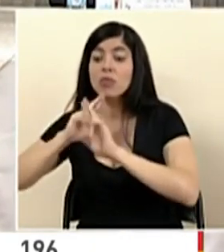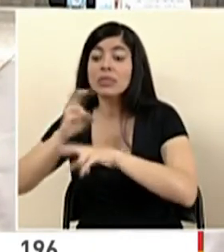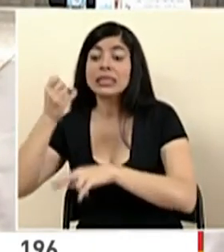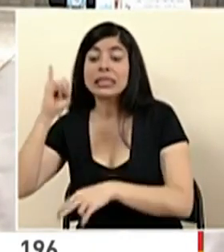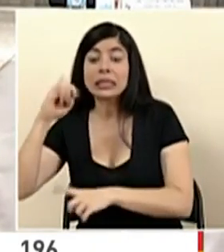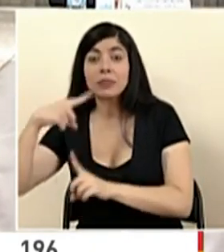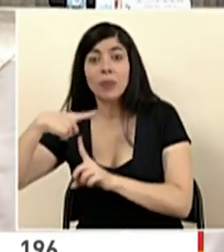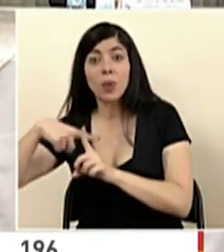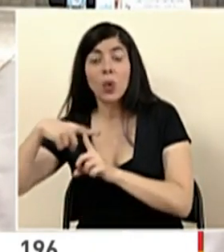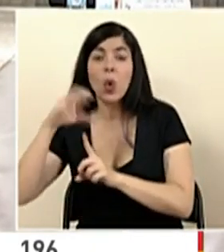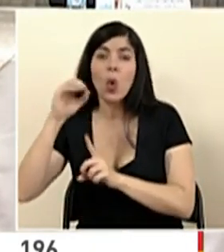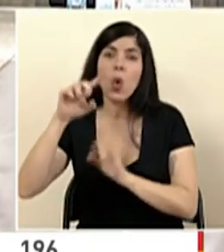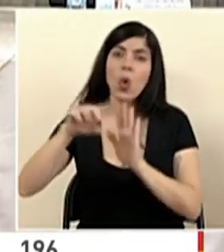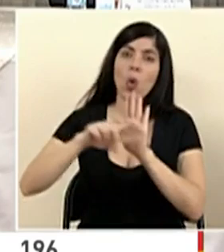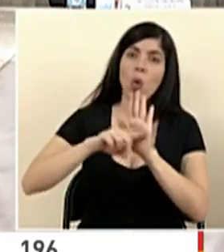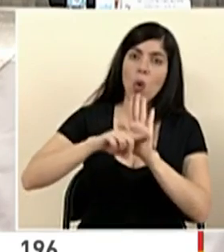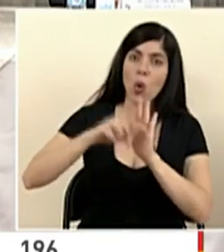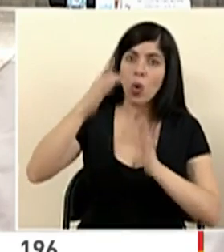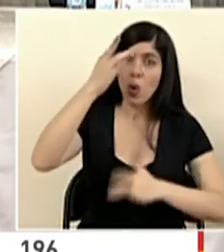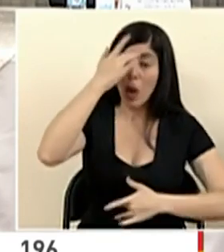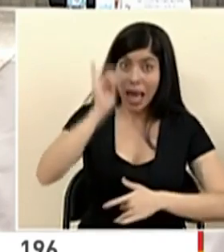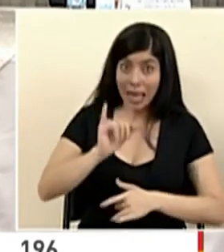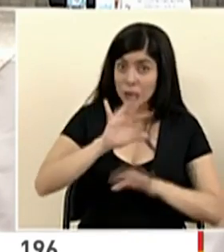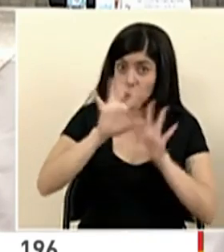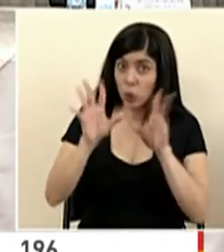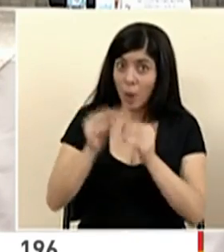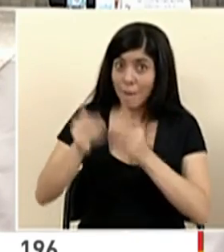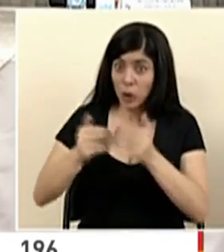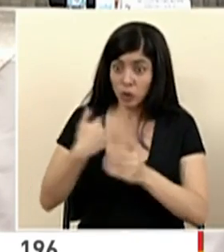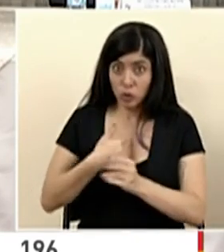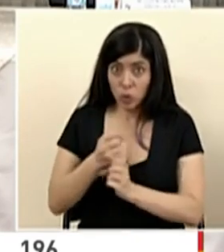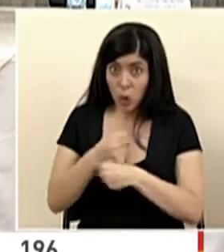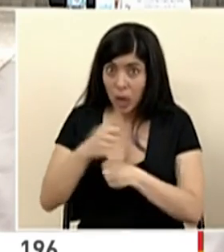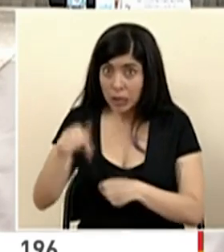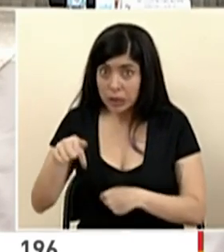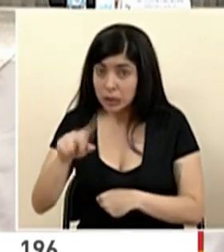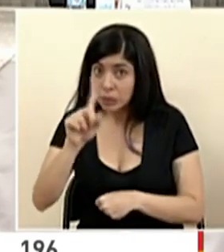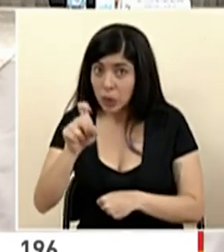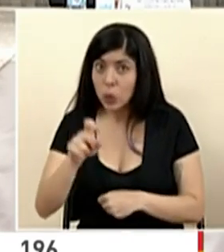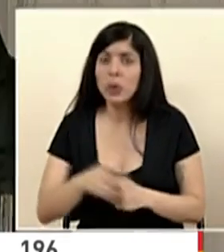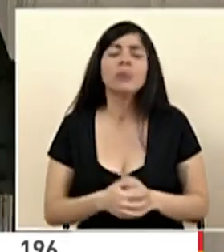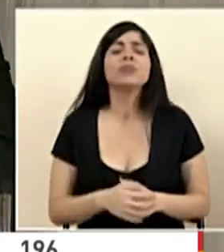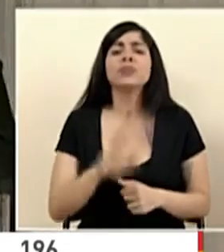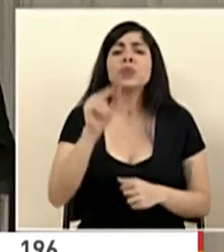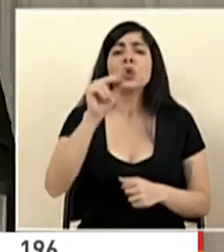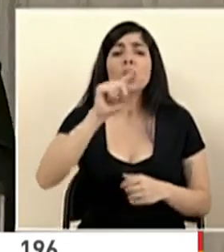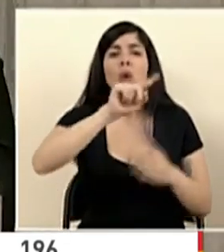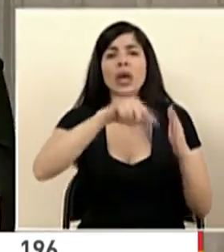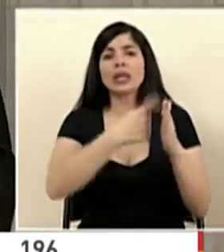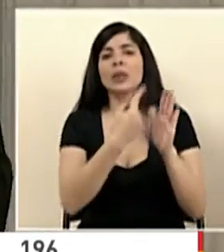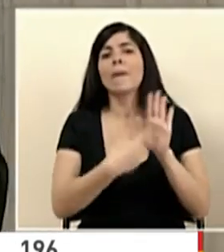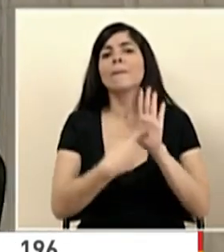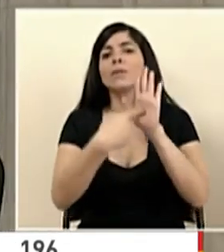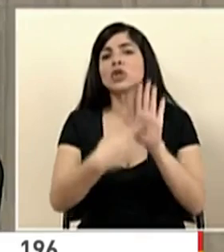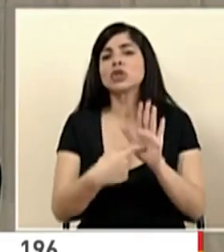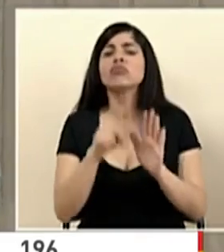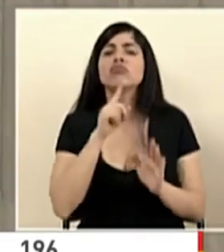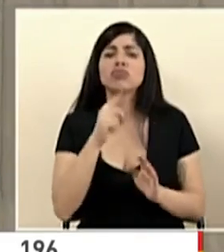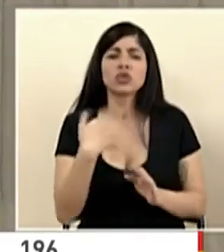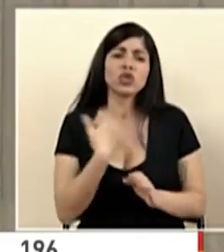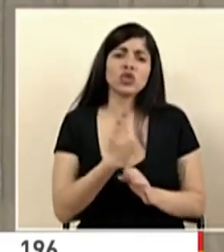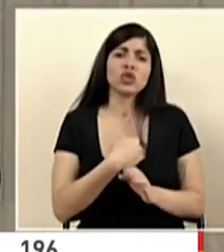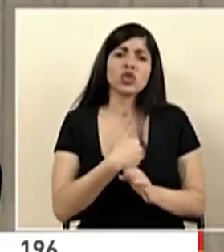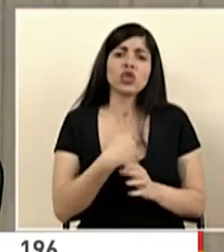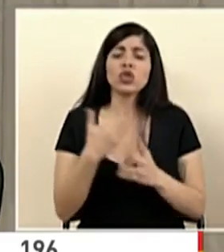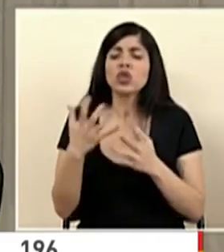positivo o negativo la prueba. Ese es todo el proceso que tendríamos a disposición del país. No, el hisopo era demostrativo, en realidad nosotros